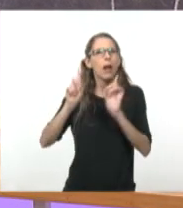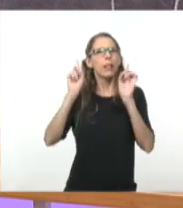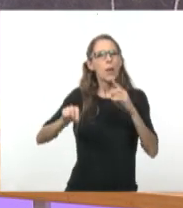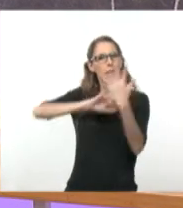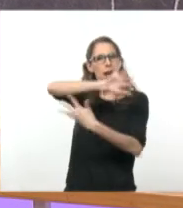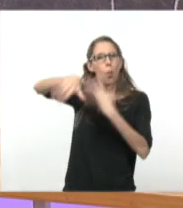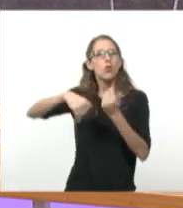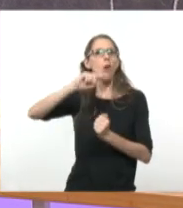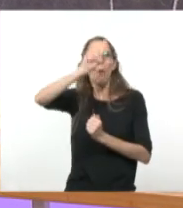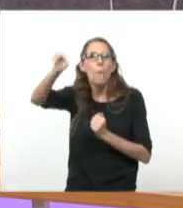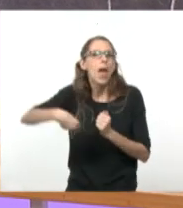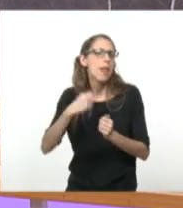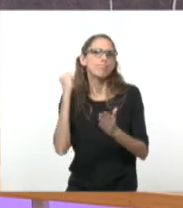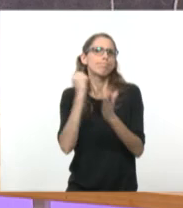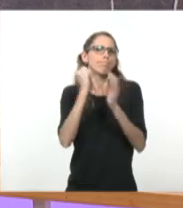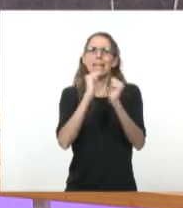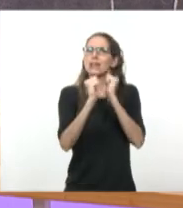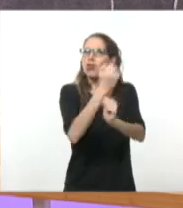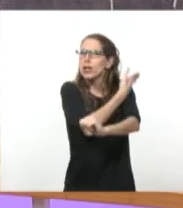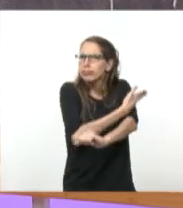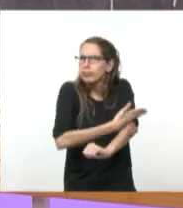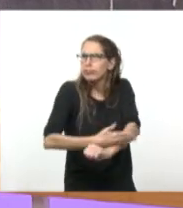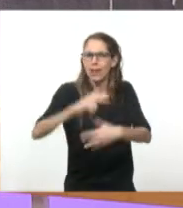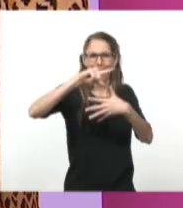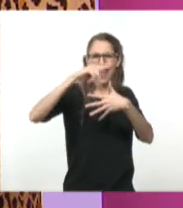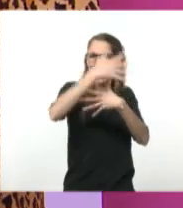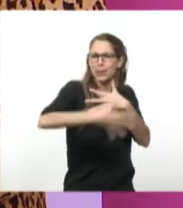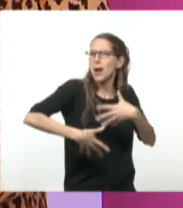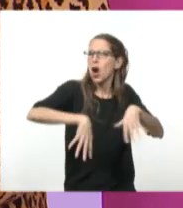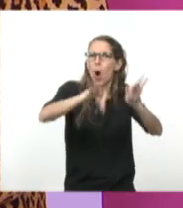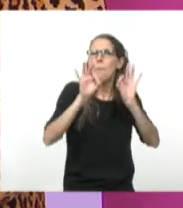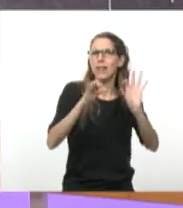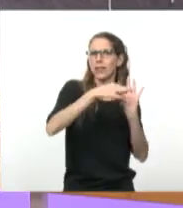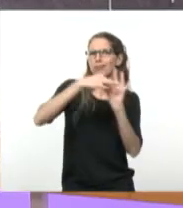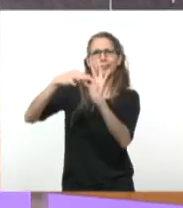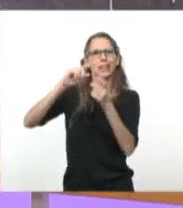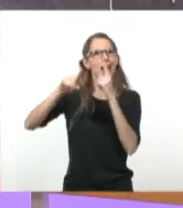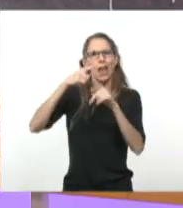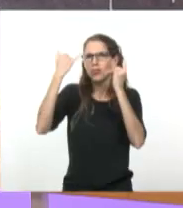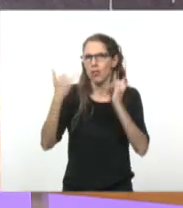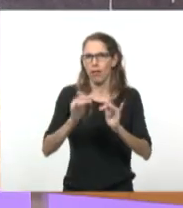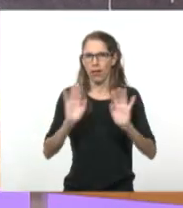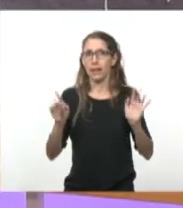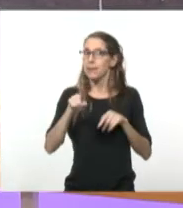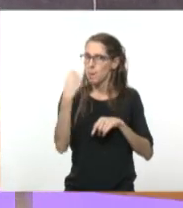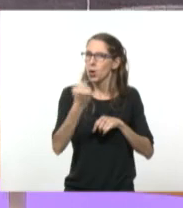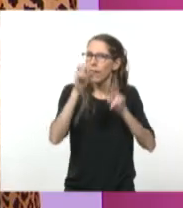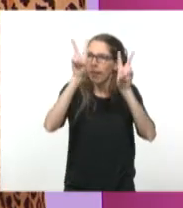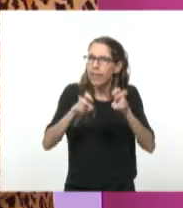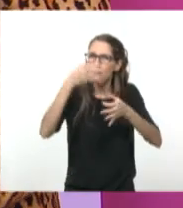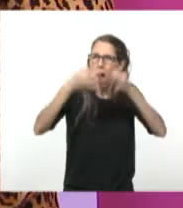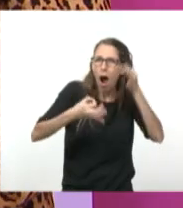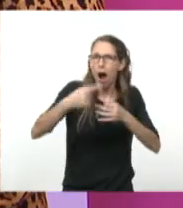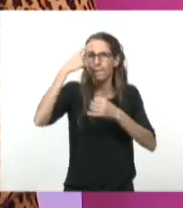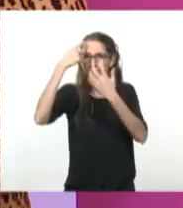en la historia de los últimos 40, 50 años de toda Latinoamérica. De ahí también la importancia de pensarla y trabajarla. Gracias, Carla.